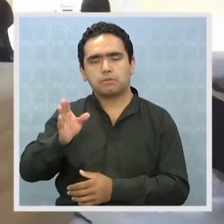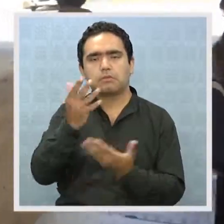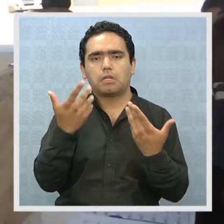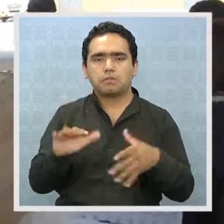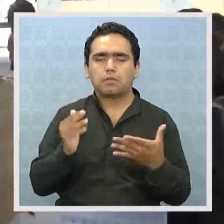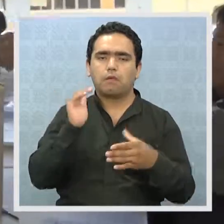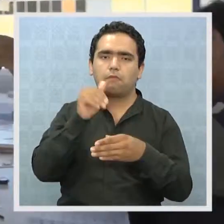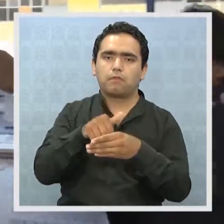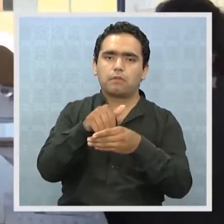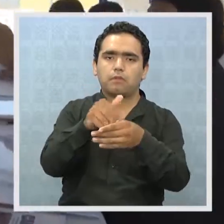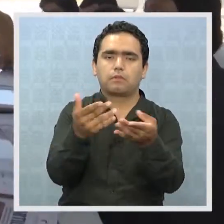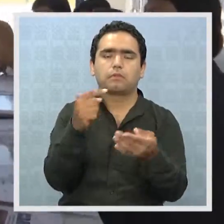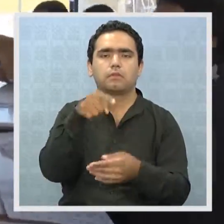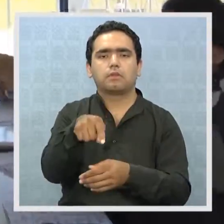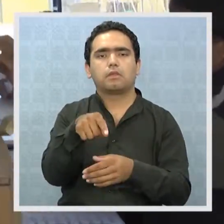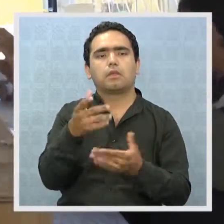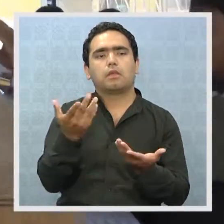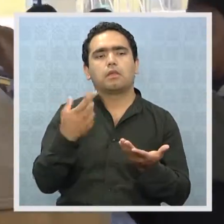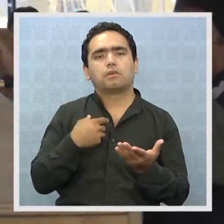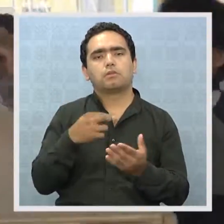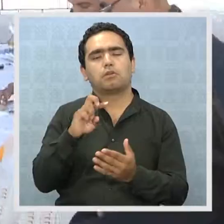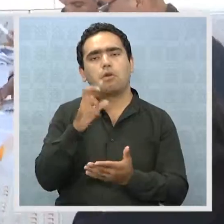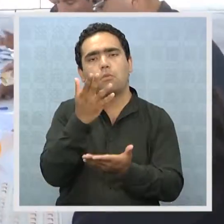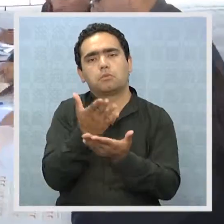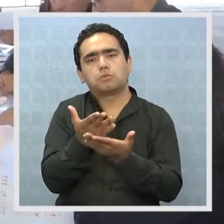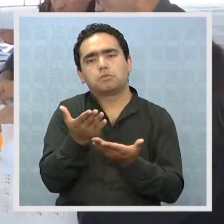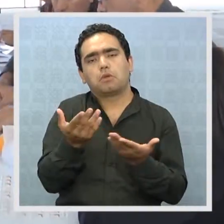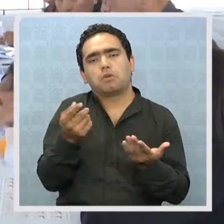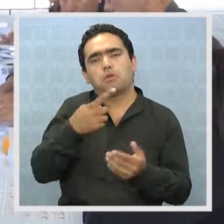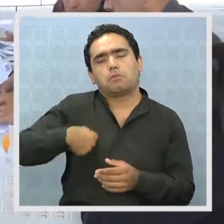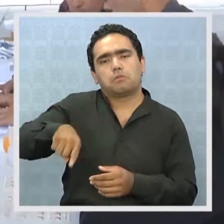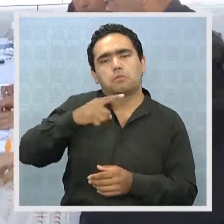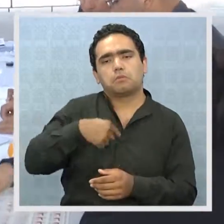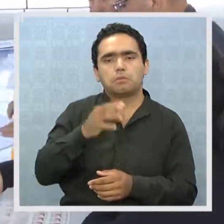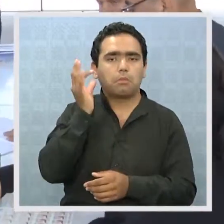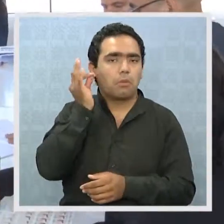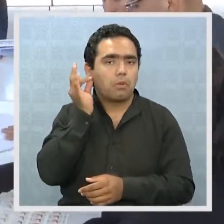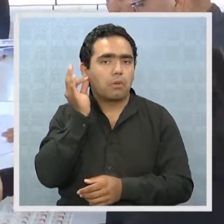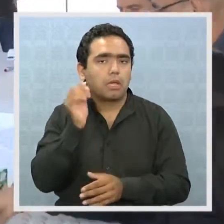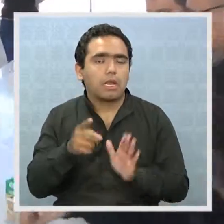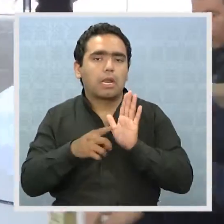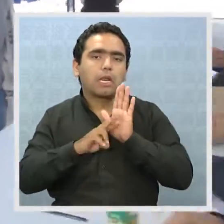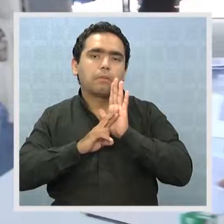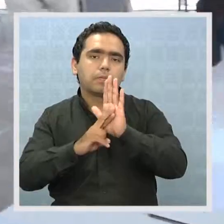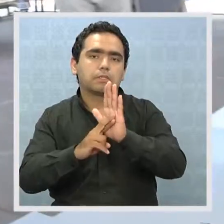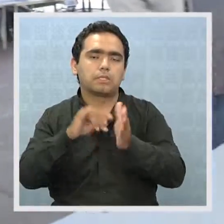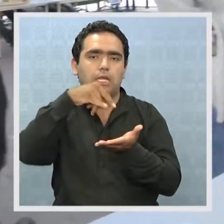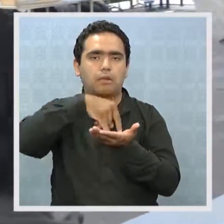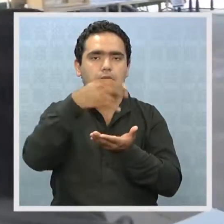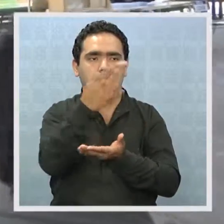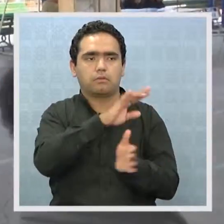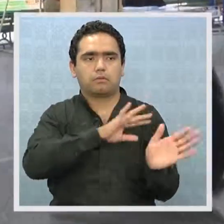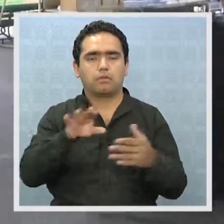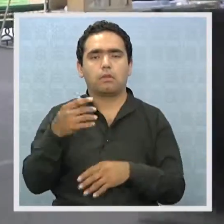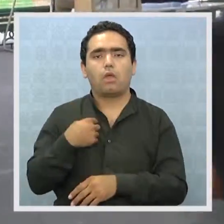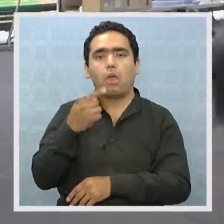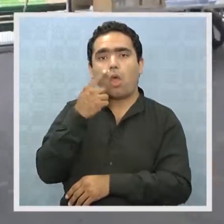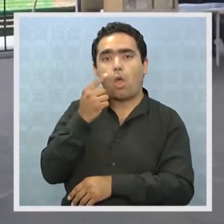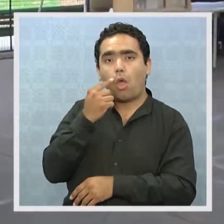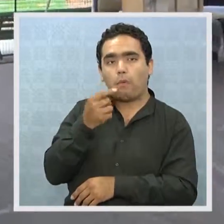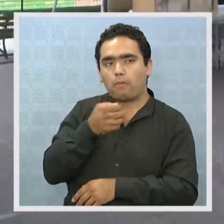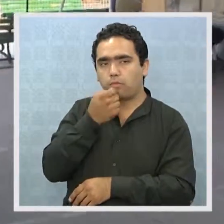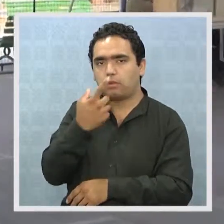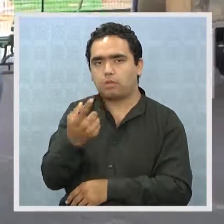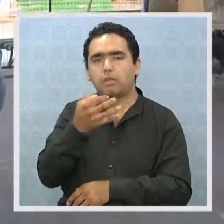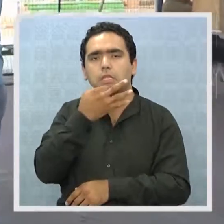votaron el domingo recién pasado y eso legitima la opción que nosotros tenemos de una candidata que nos represente en el Congreso. El